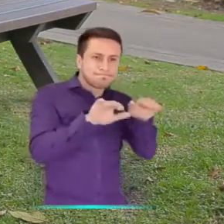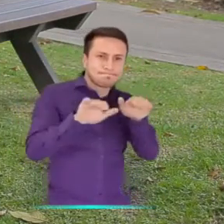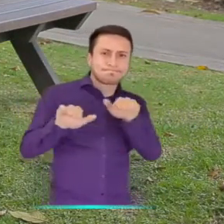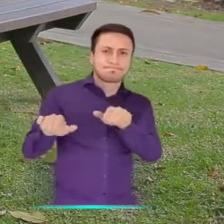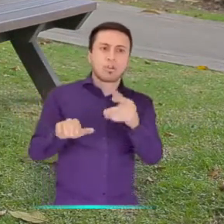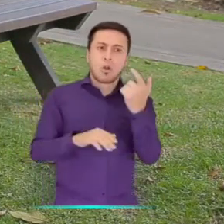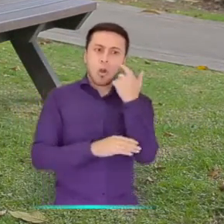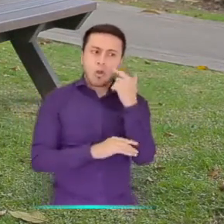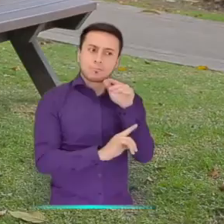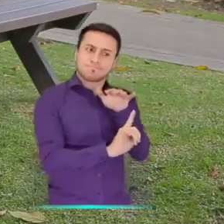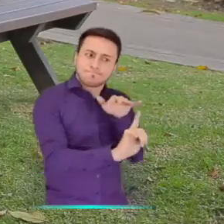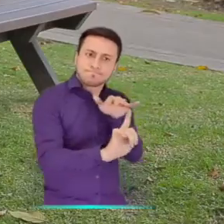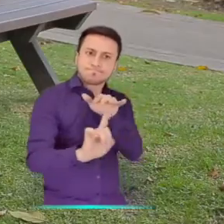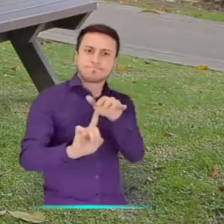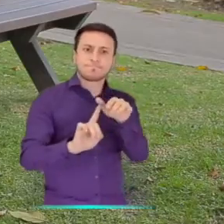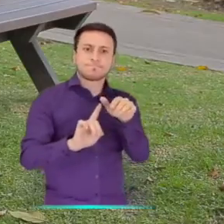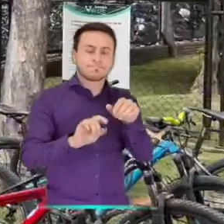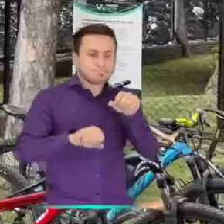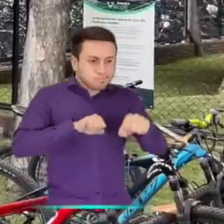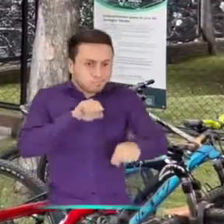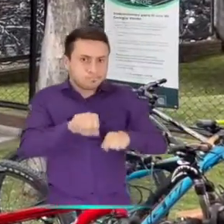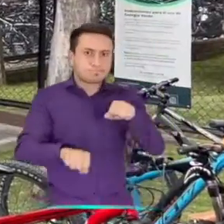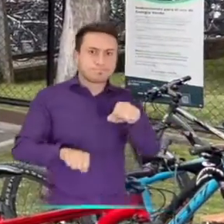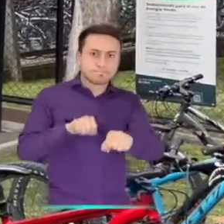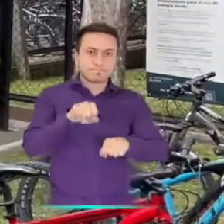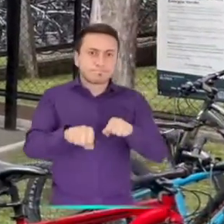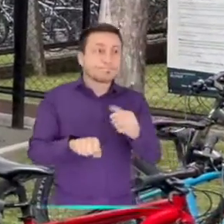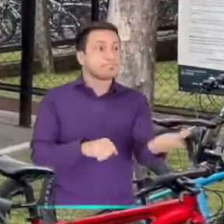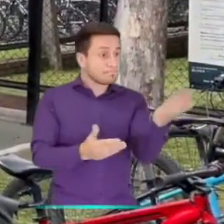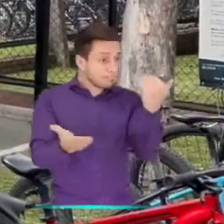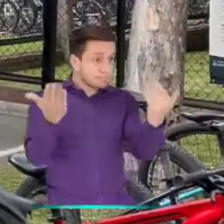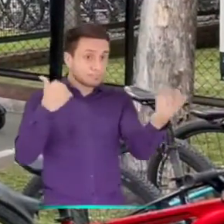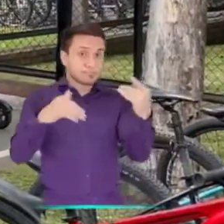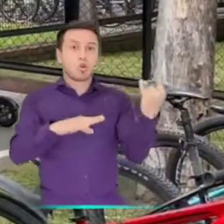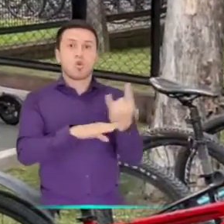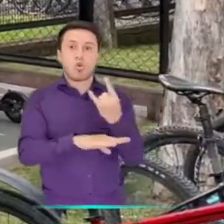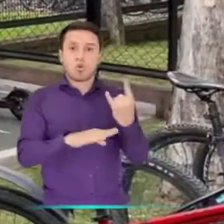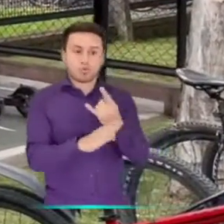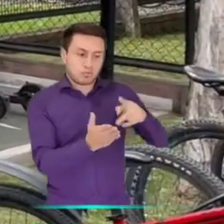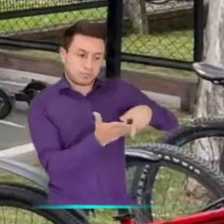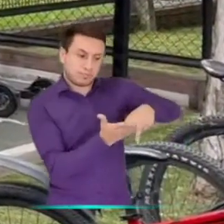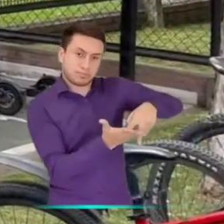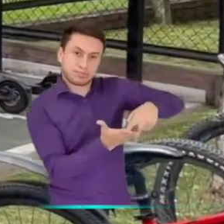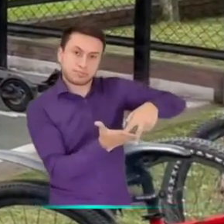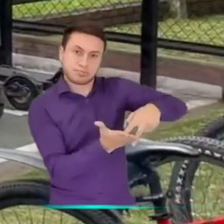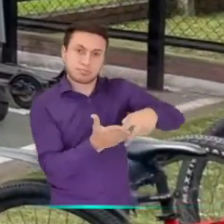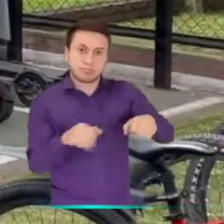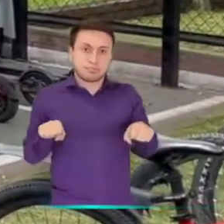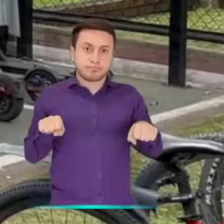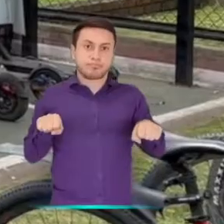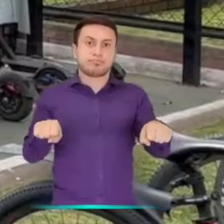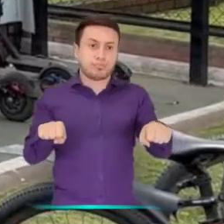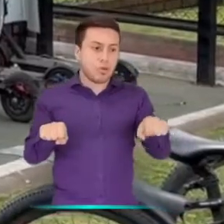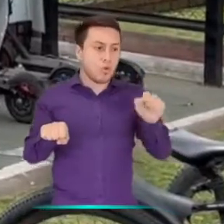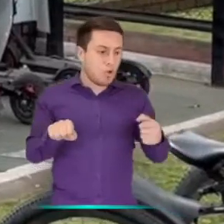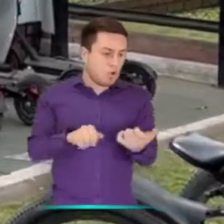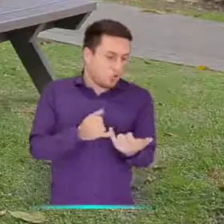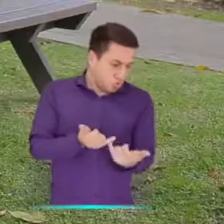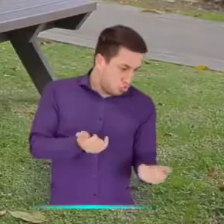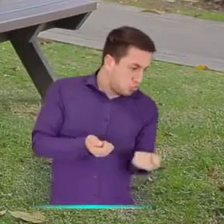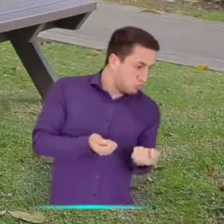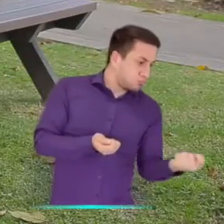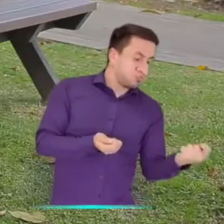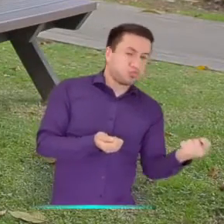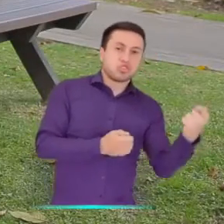impulsando todos estos tipos de campañas, también incentivando la campaña de movilidad sostenible, donde invitamos a los funcionarios que usen su